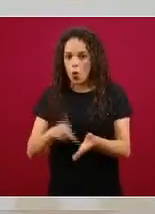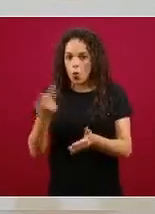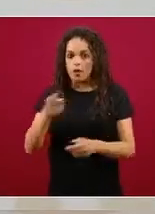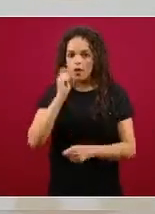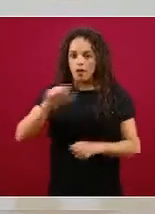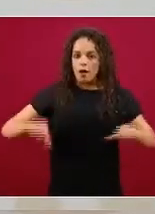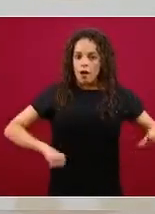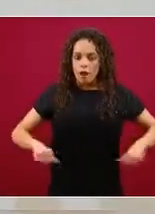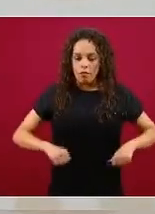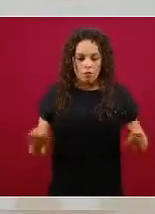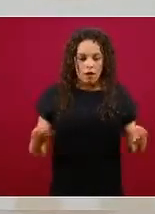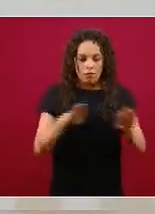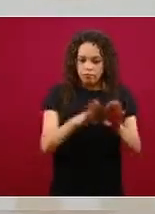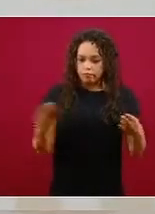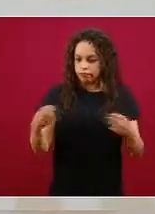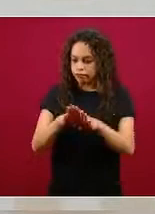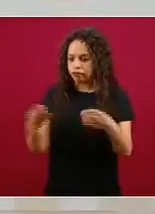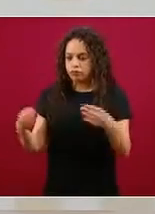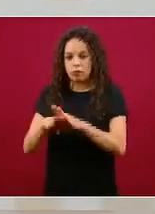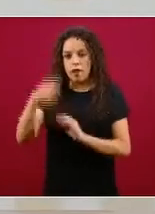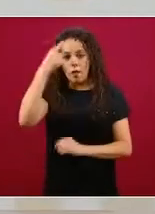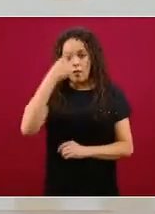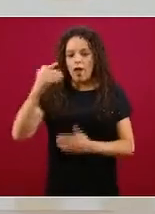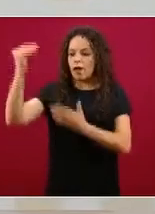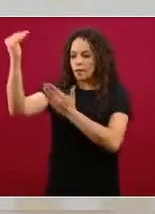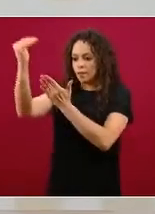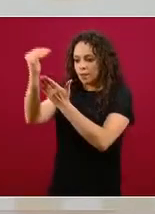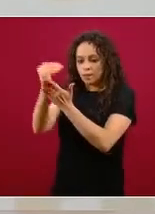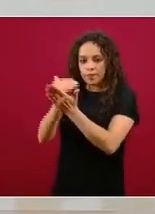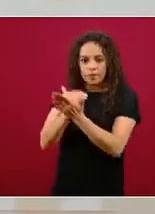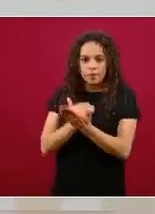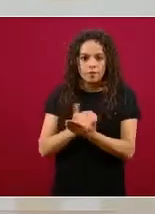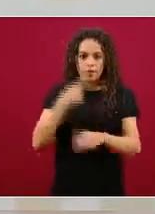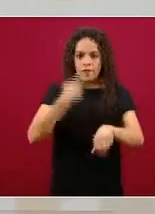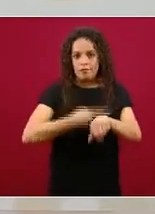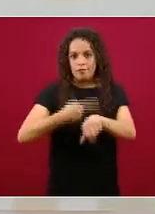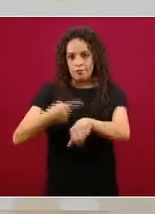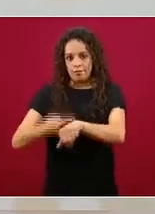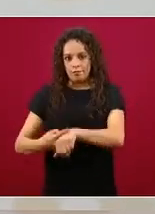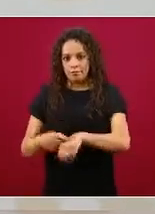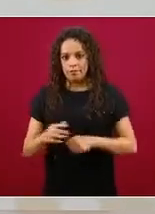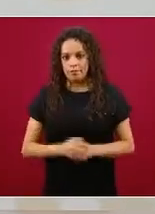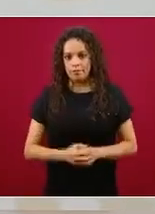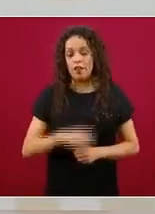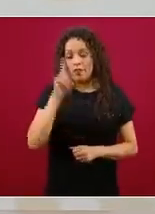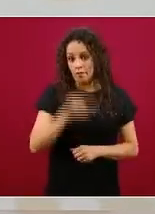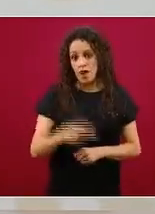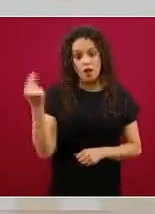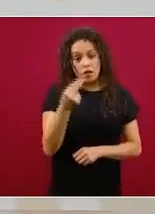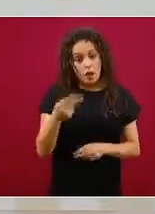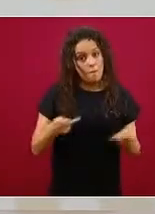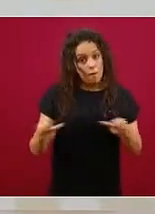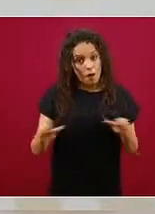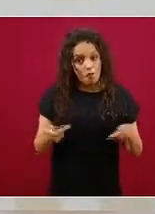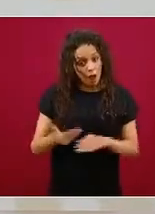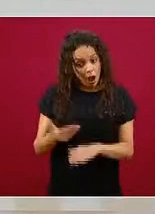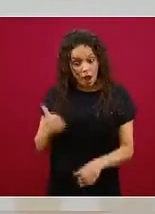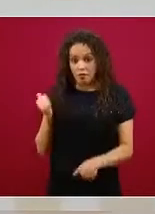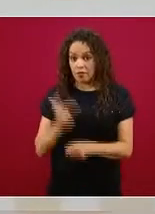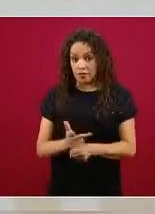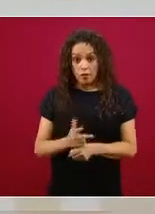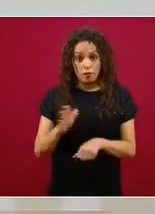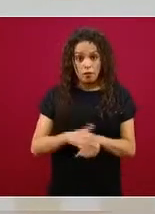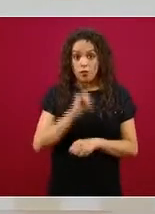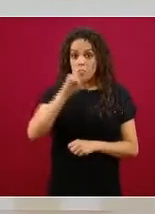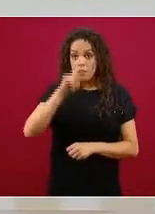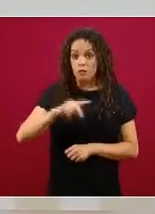pública de modo que disminuya la carga de enfermedad esa es la dinámica que va a haber y hay que estar preparados porque esa es la dinámica que se está siguiendo en